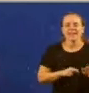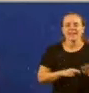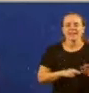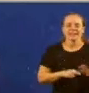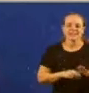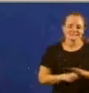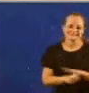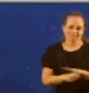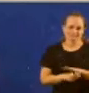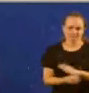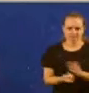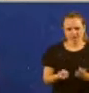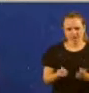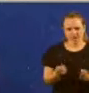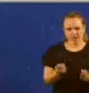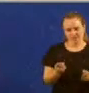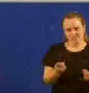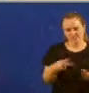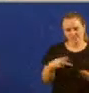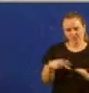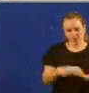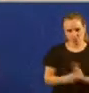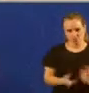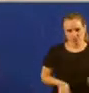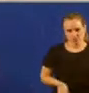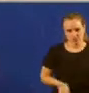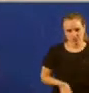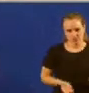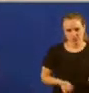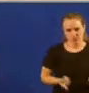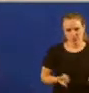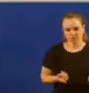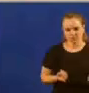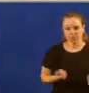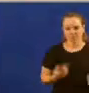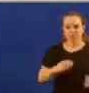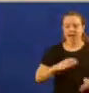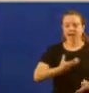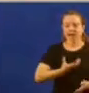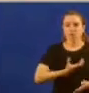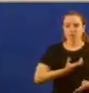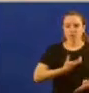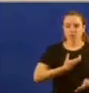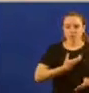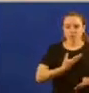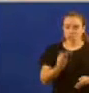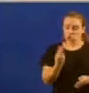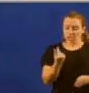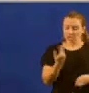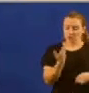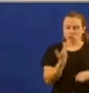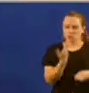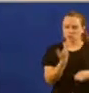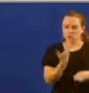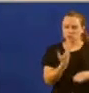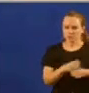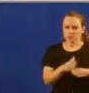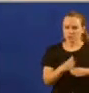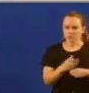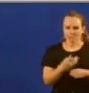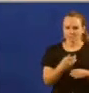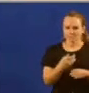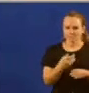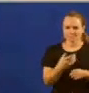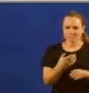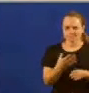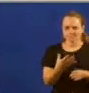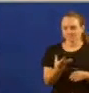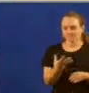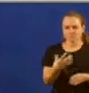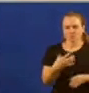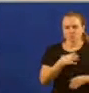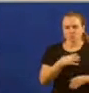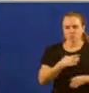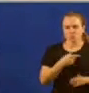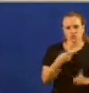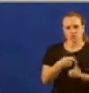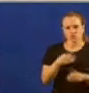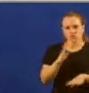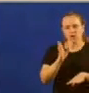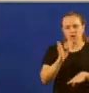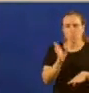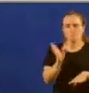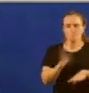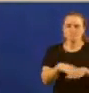paradóxico os concellos non poden usar o seu superávit para impulsar o investimento público e infraestructuras